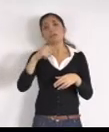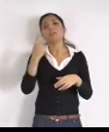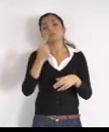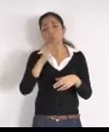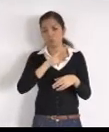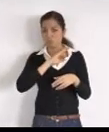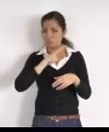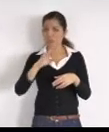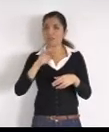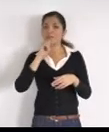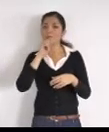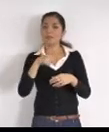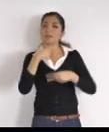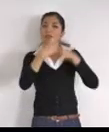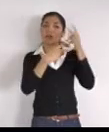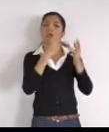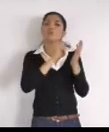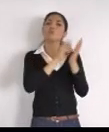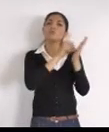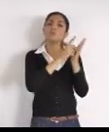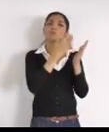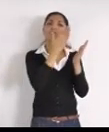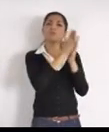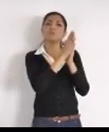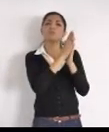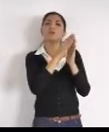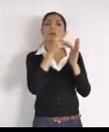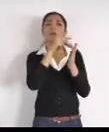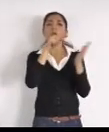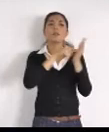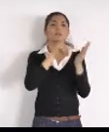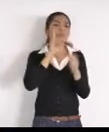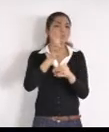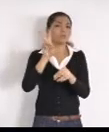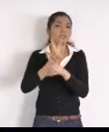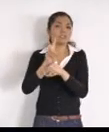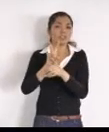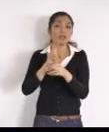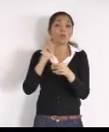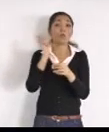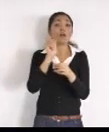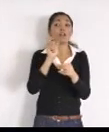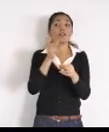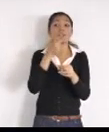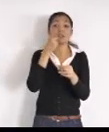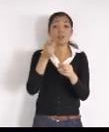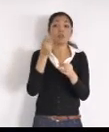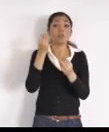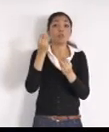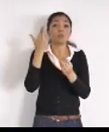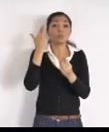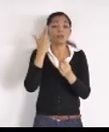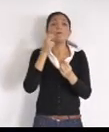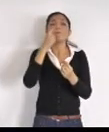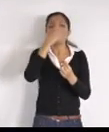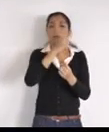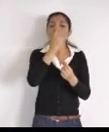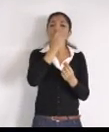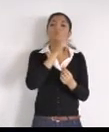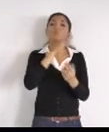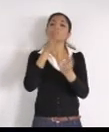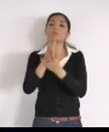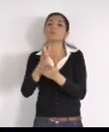sobre todo, en los horarios, en los que, están causando, esta molestia, Alex Calván, por el Facebook personal, vivo en Chula Vista,